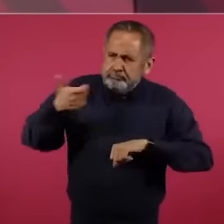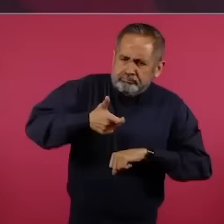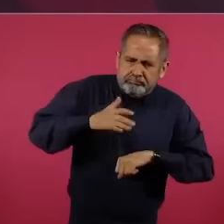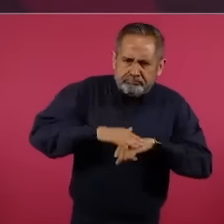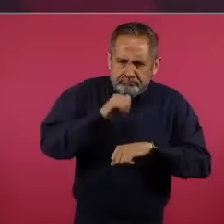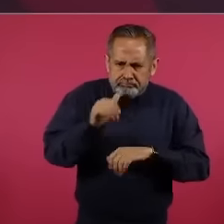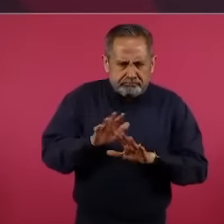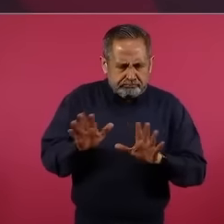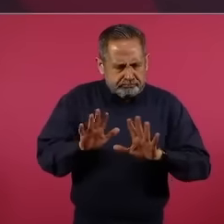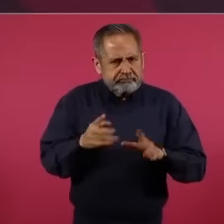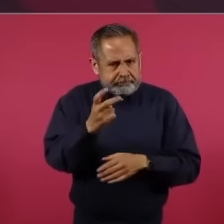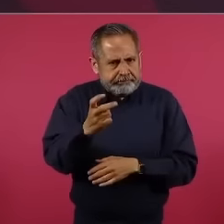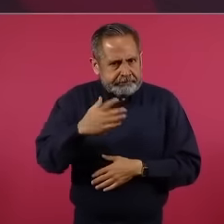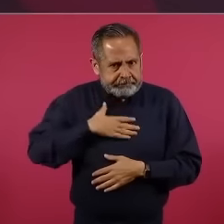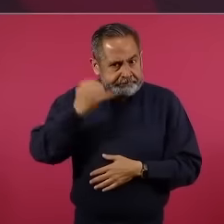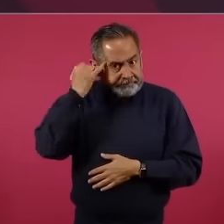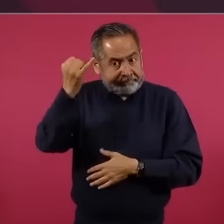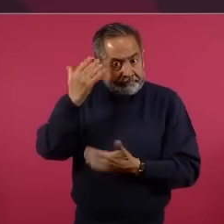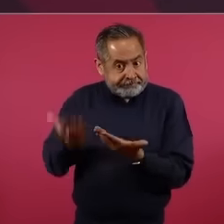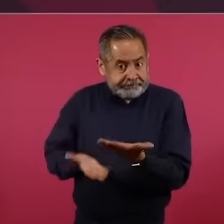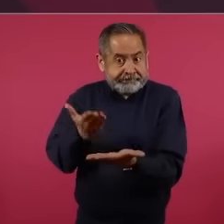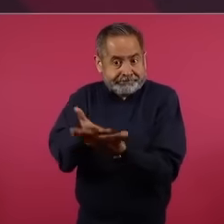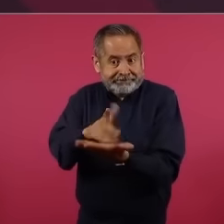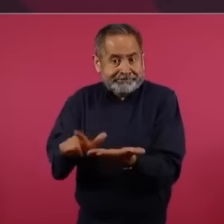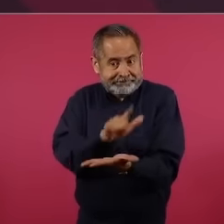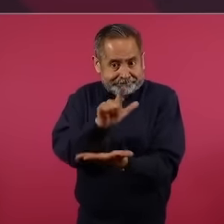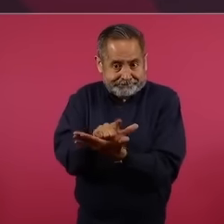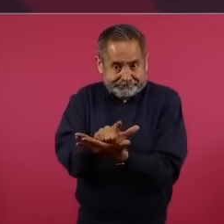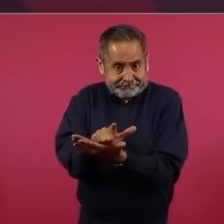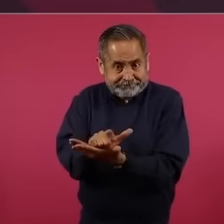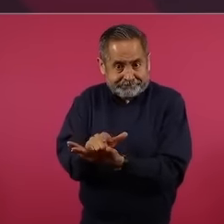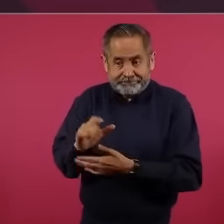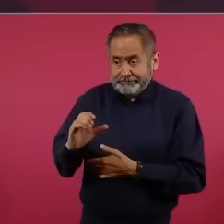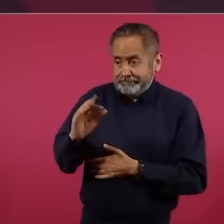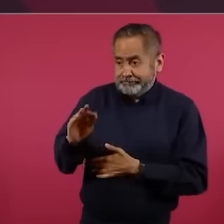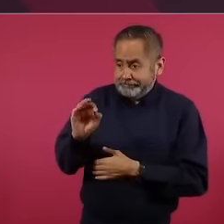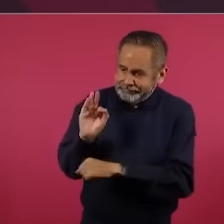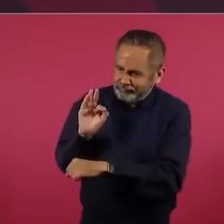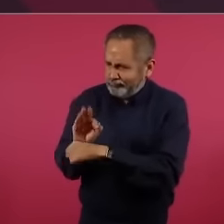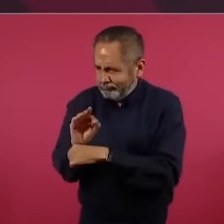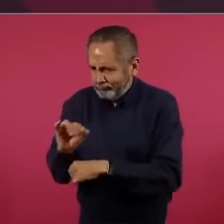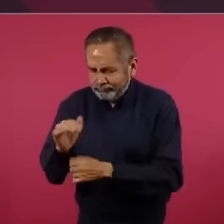pues